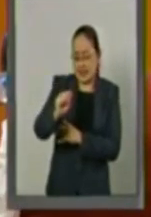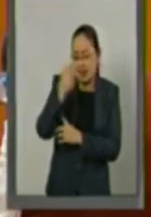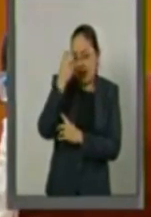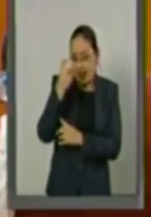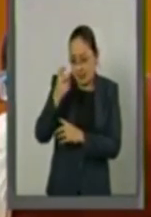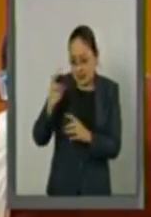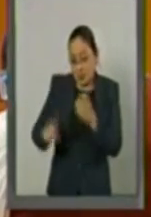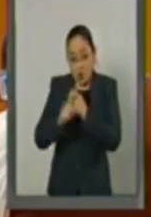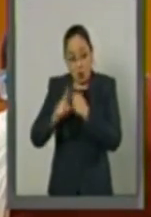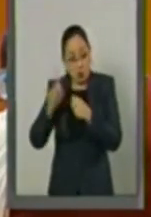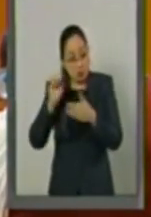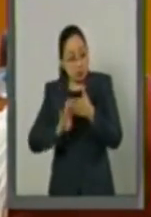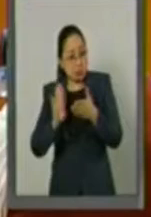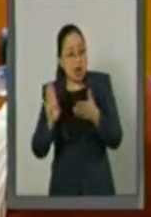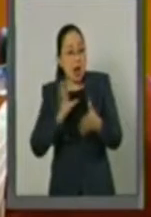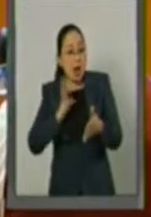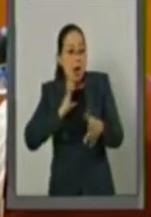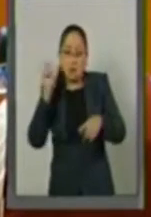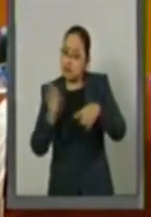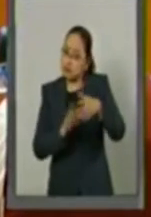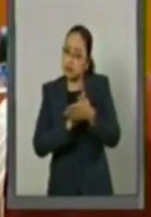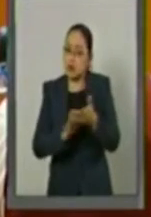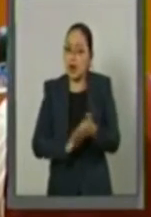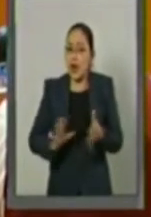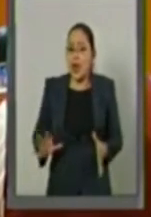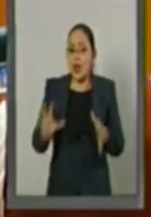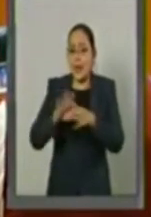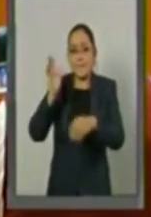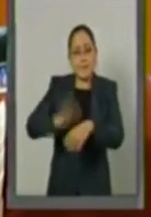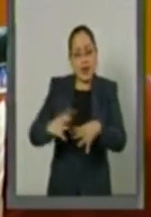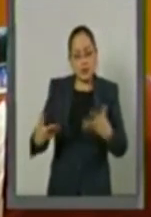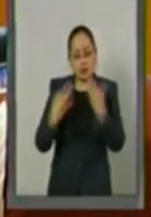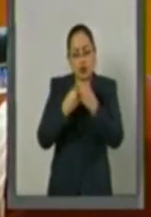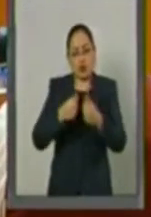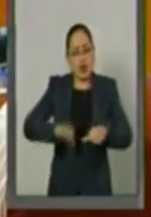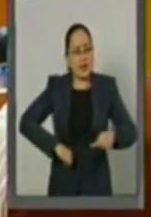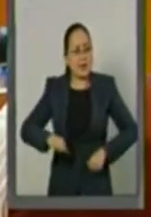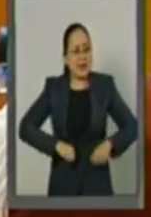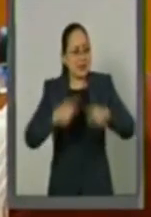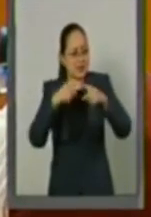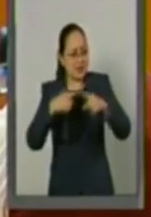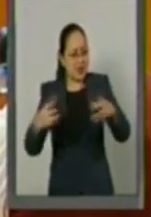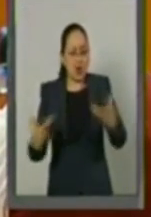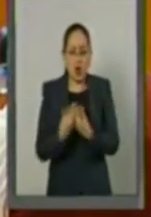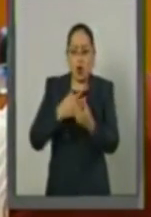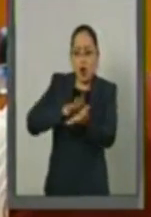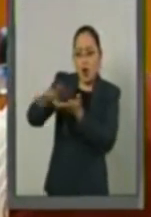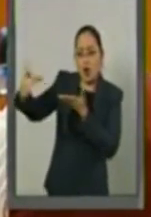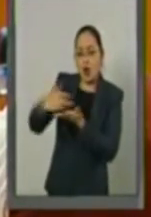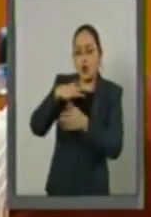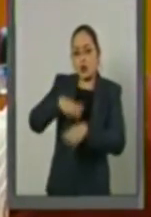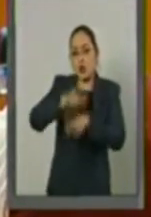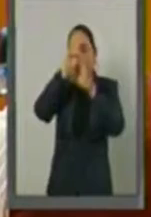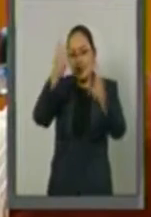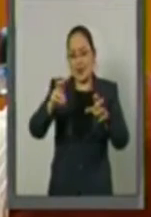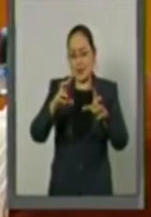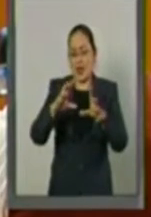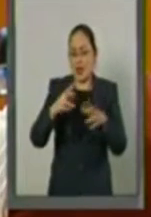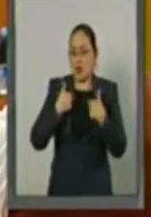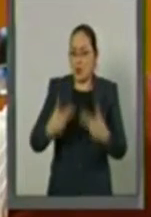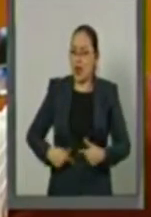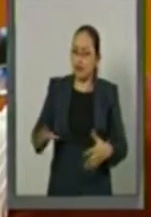así como promover una mayor coordinación de las actividades de asistencia humanitaria, desarrollo y